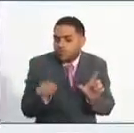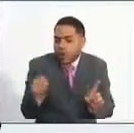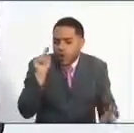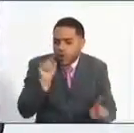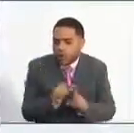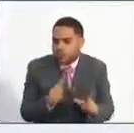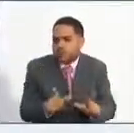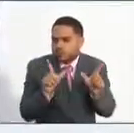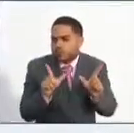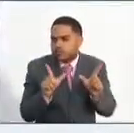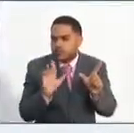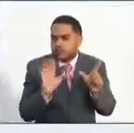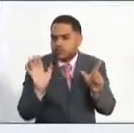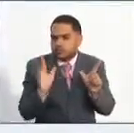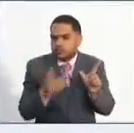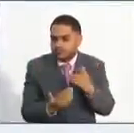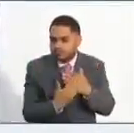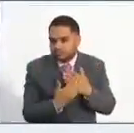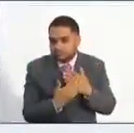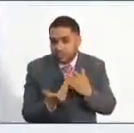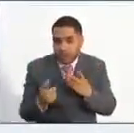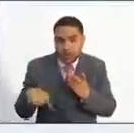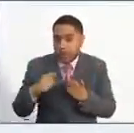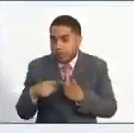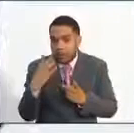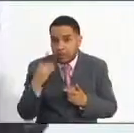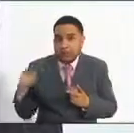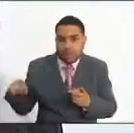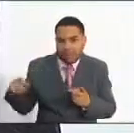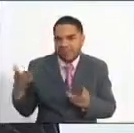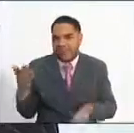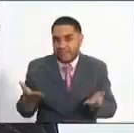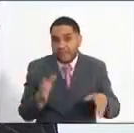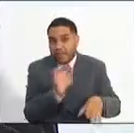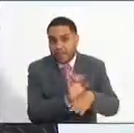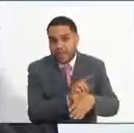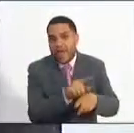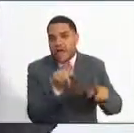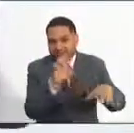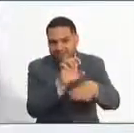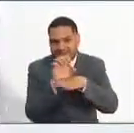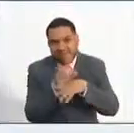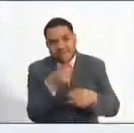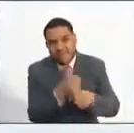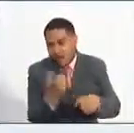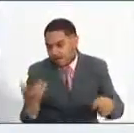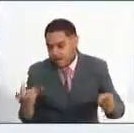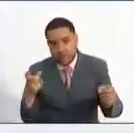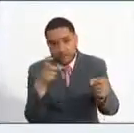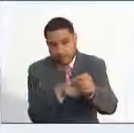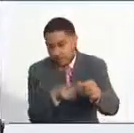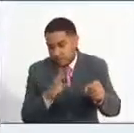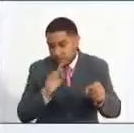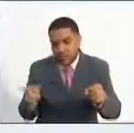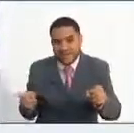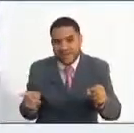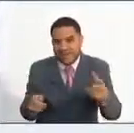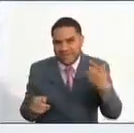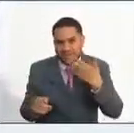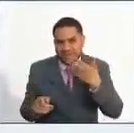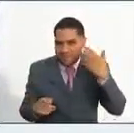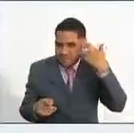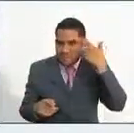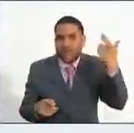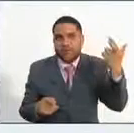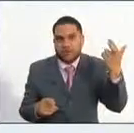o un nivel de estudios sin entrar a exigir experiencia. Entonces, algunos empleos, digamos, del nivel profesional, los primeros del nivel profesional,